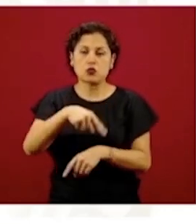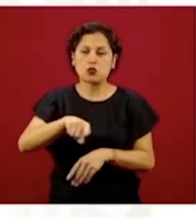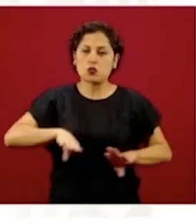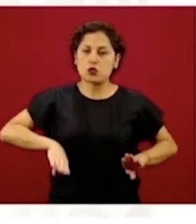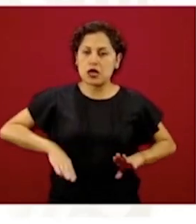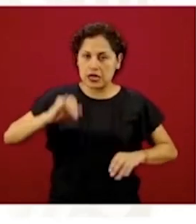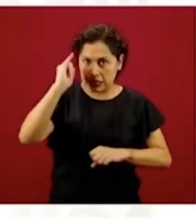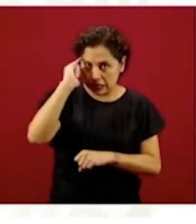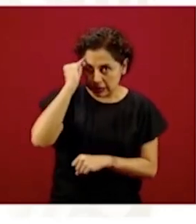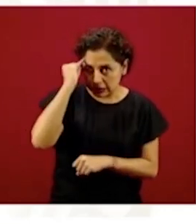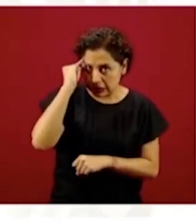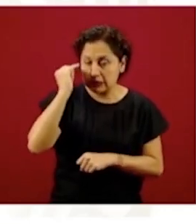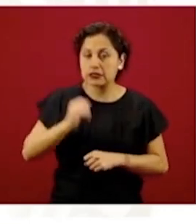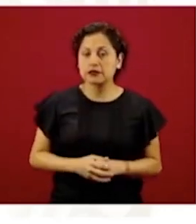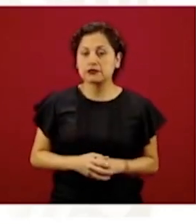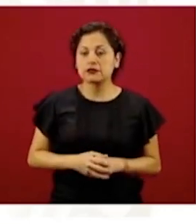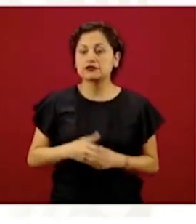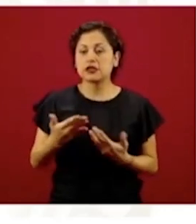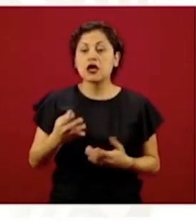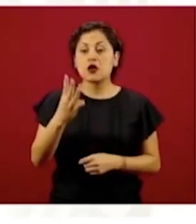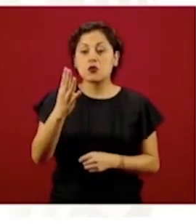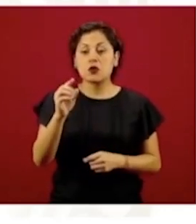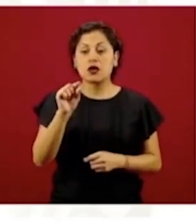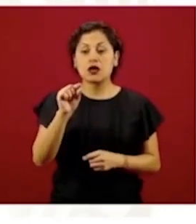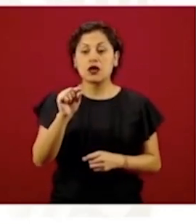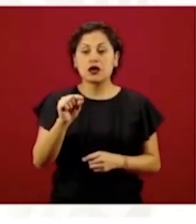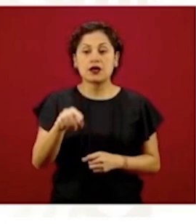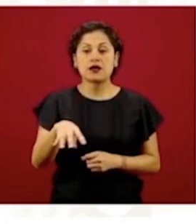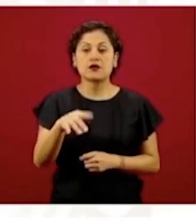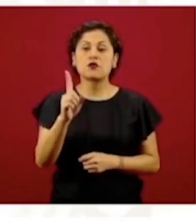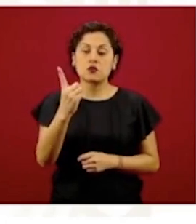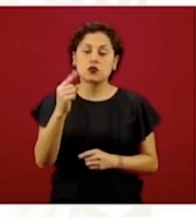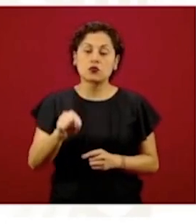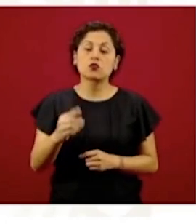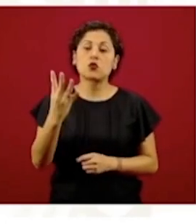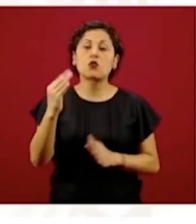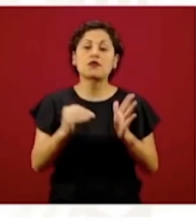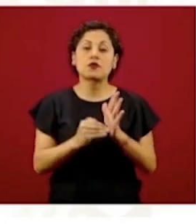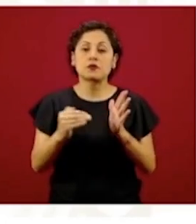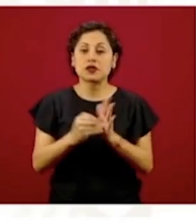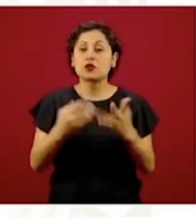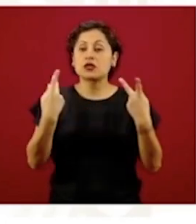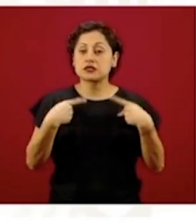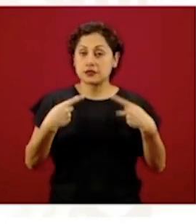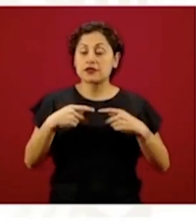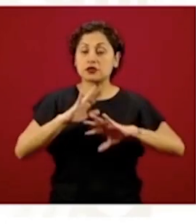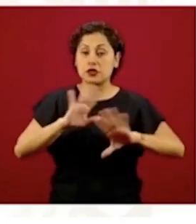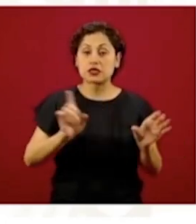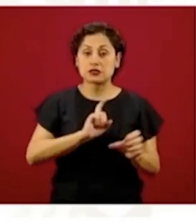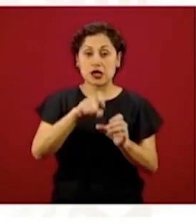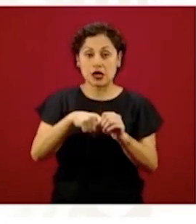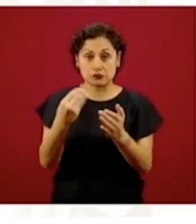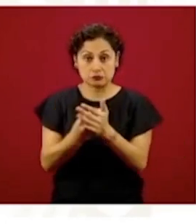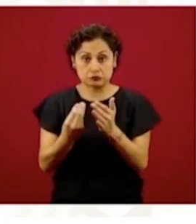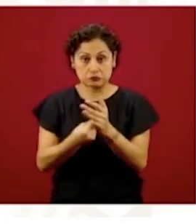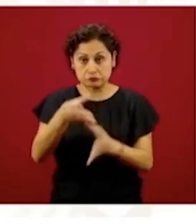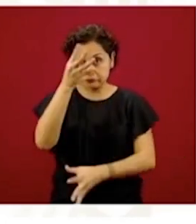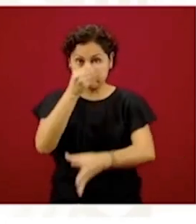.4 millones de personas instruidas en un primer trimestre, con 28 cursos que tuvimos presenciales y otros más por internet.